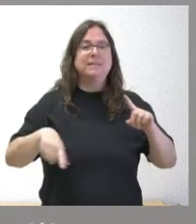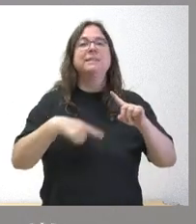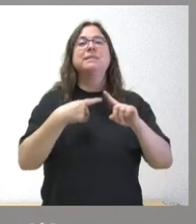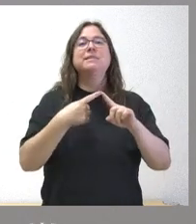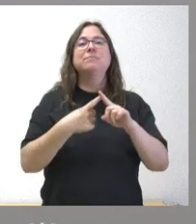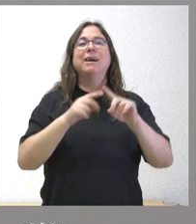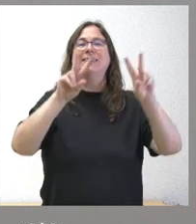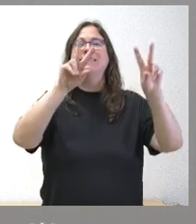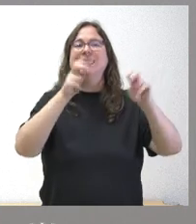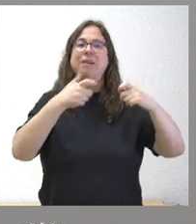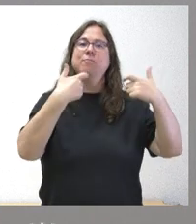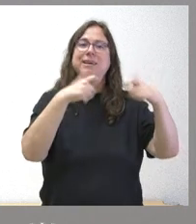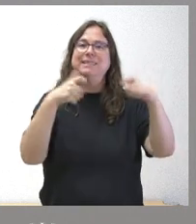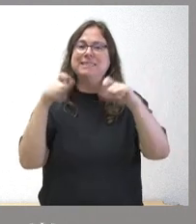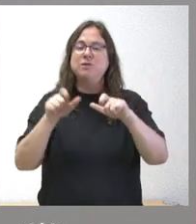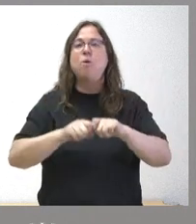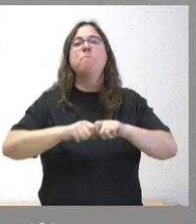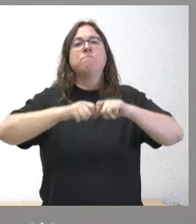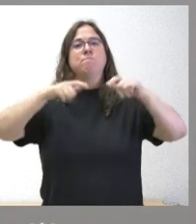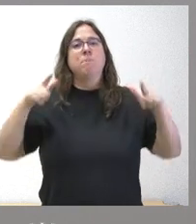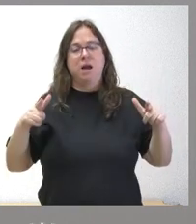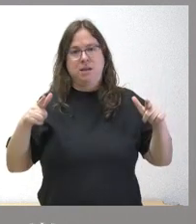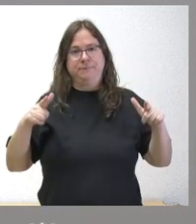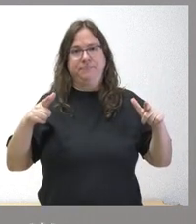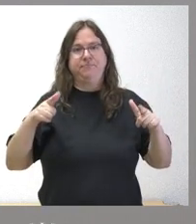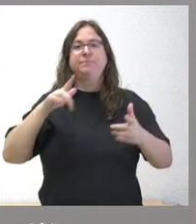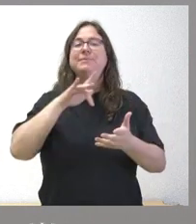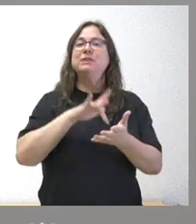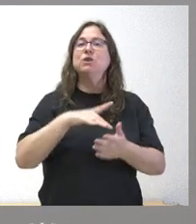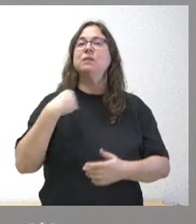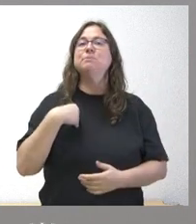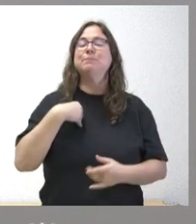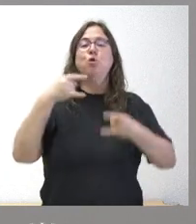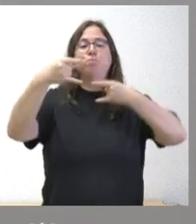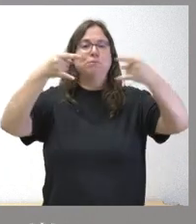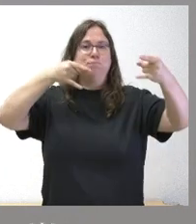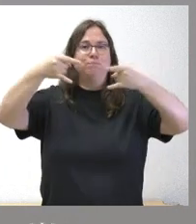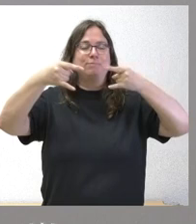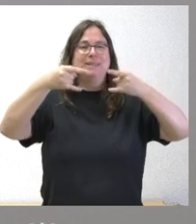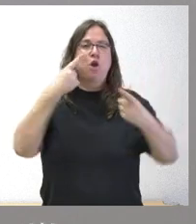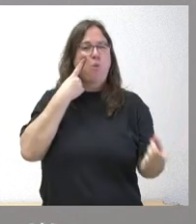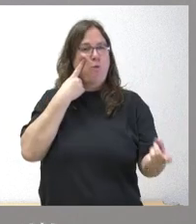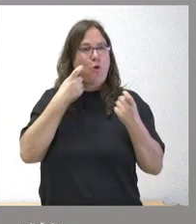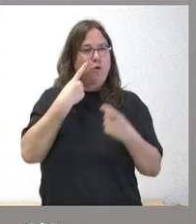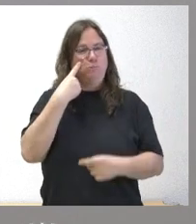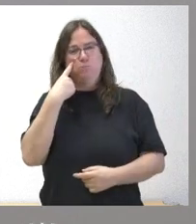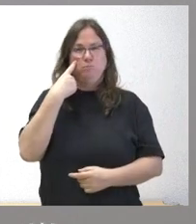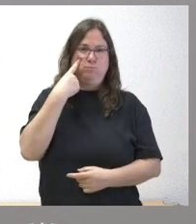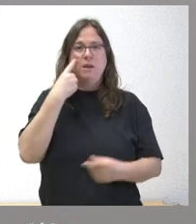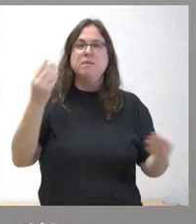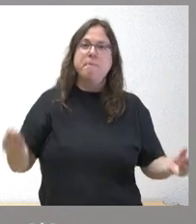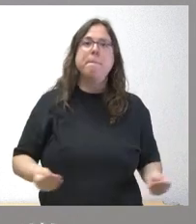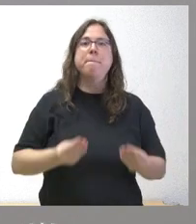de materias y sectores sobre los cuales existen estos sensores, esta monitorización, esta mejora del